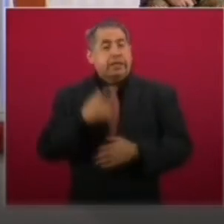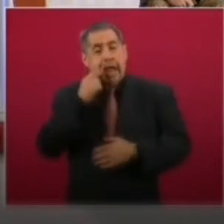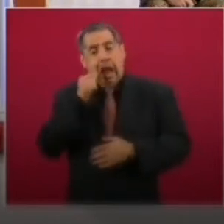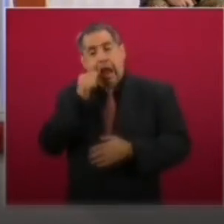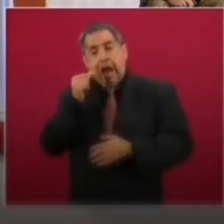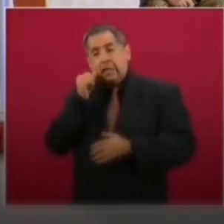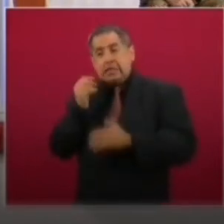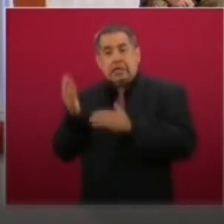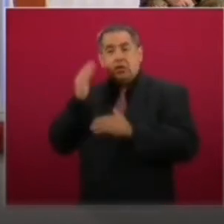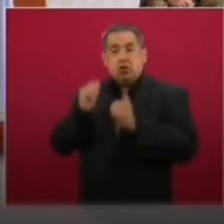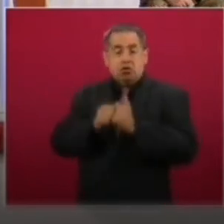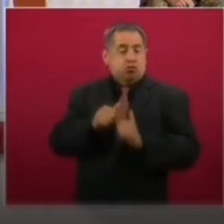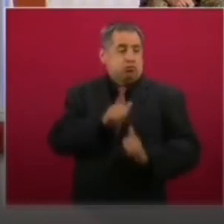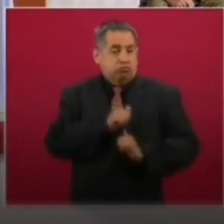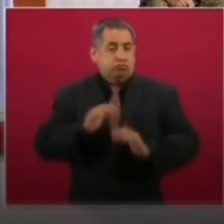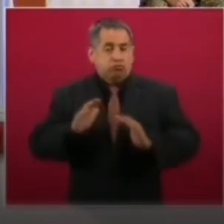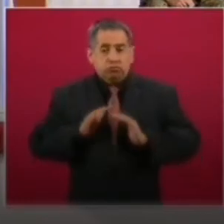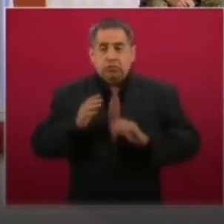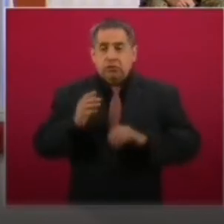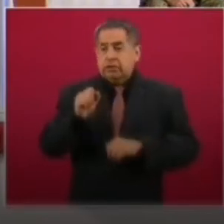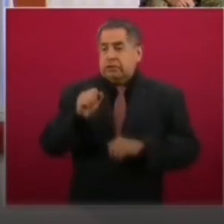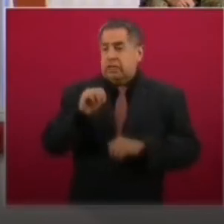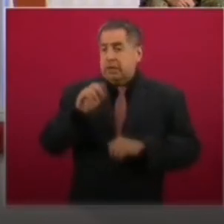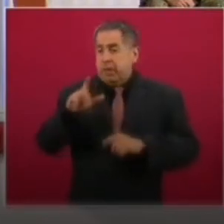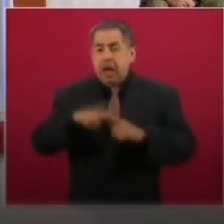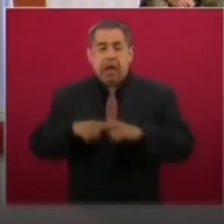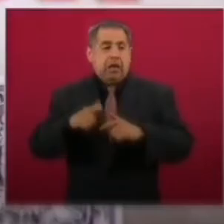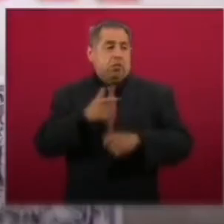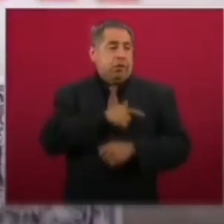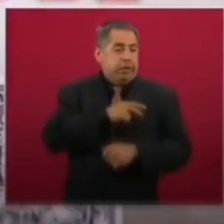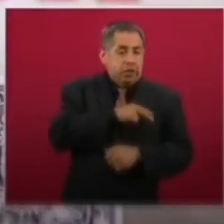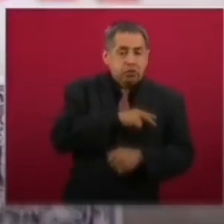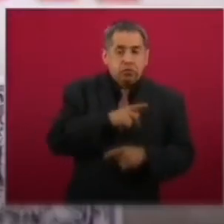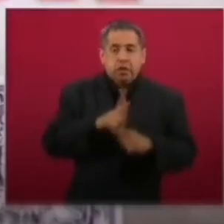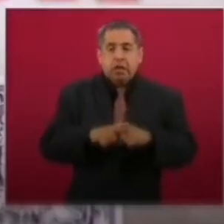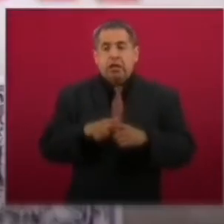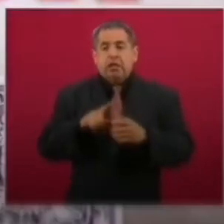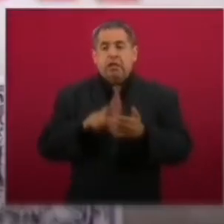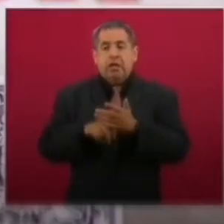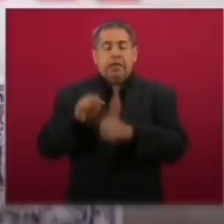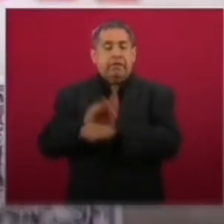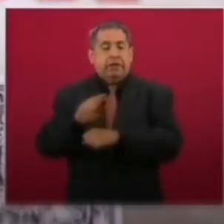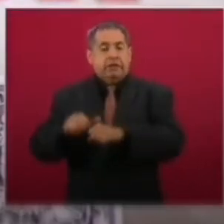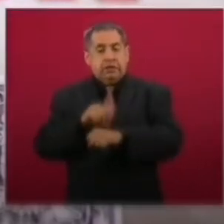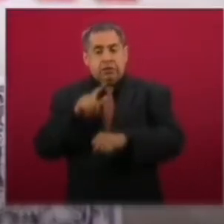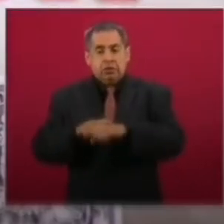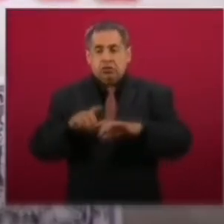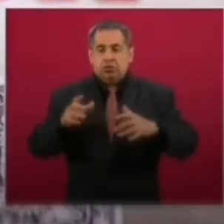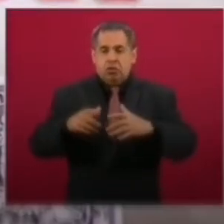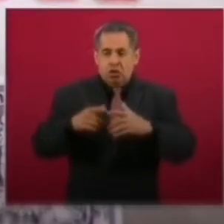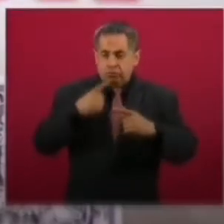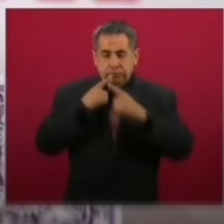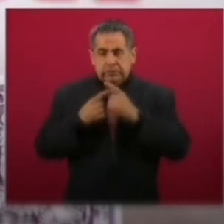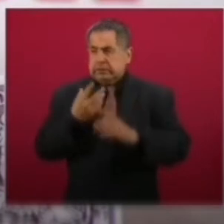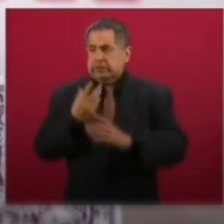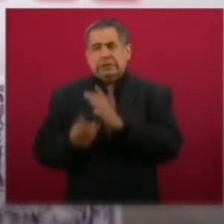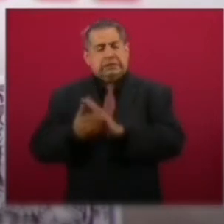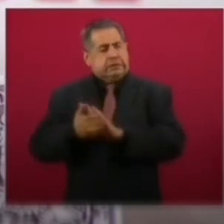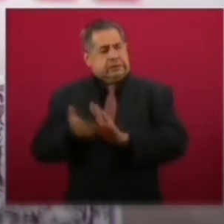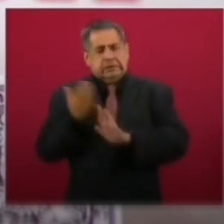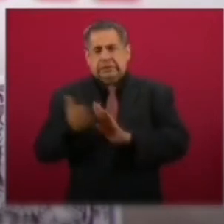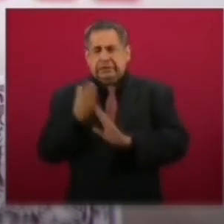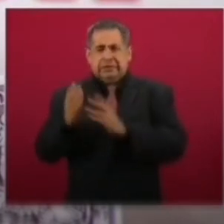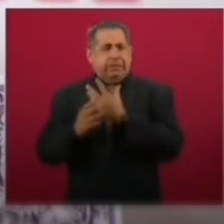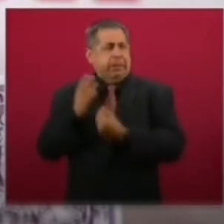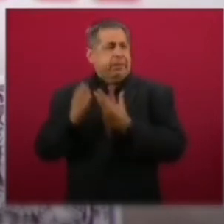en coordinación con las Fuerzas Armadas, la Secretaría de Marina, la Guardia Nacional, así como la Secretaría de la Defensa Nacional, se realizó la evacuación de treinta y nueve mil